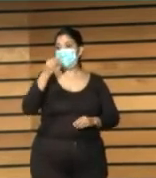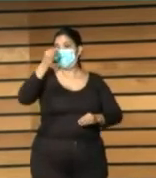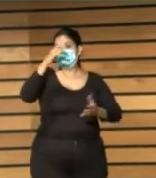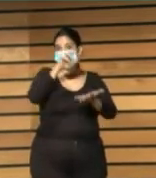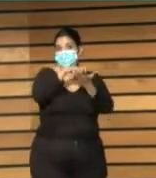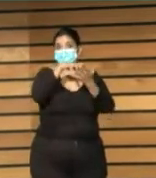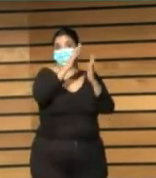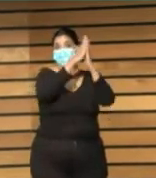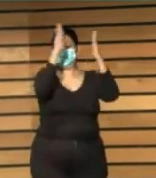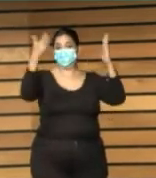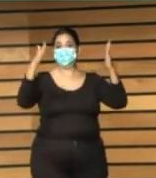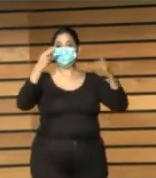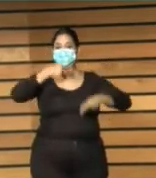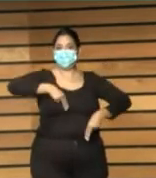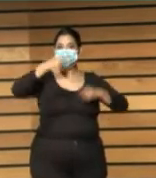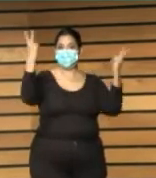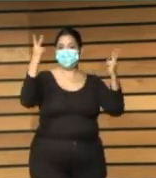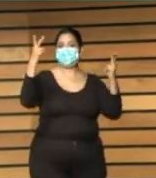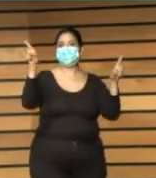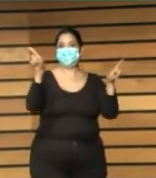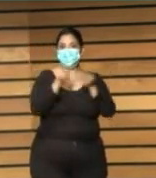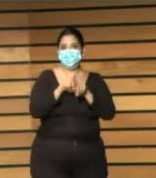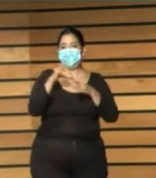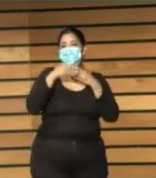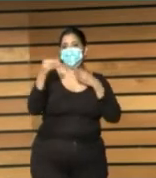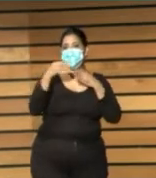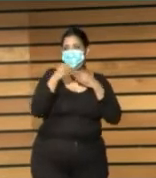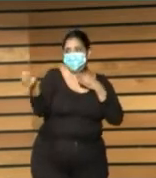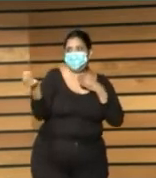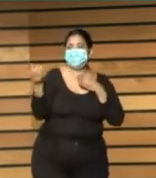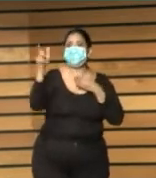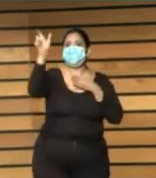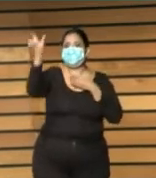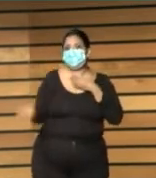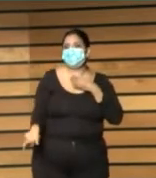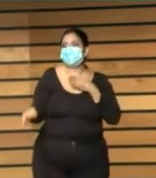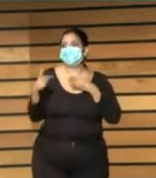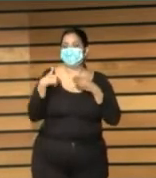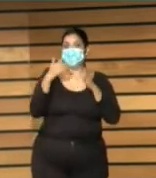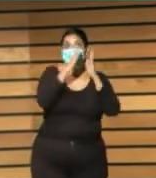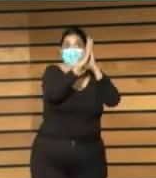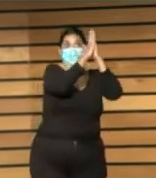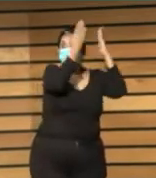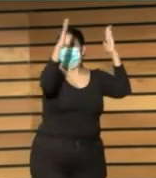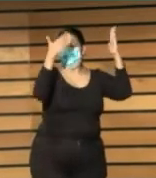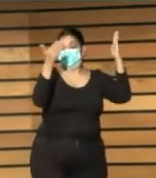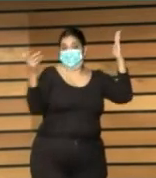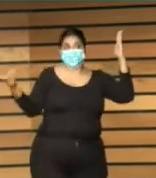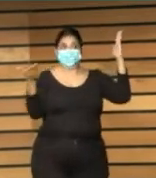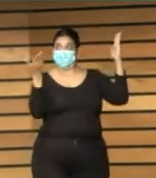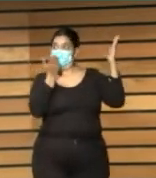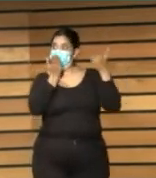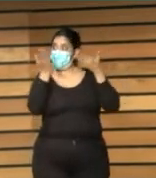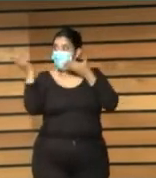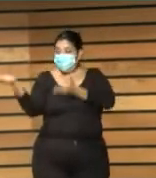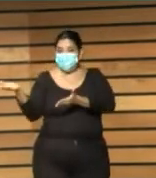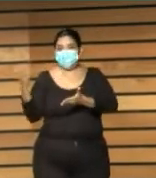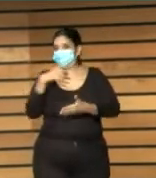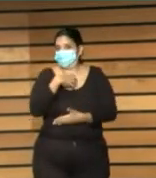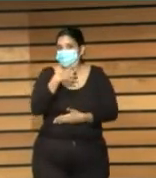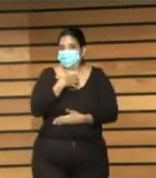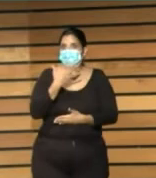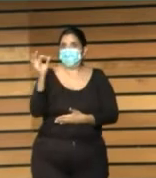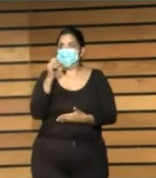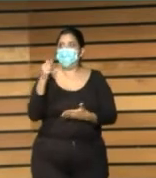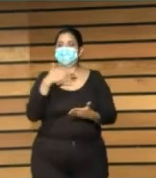damos nuestros servicios de referencia, cuando atendemos usuarios a los que nuestra colección no puede satisfacer sus demandas, pues